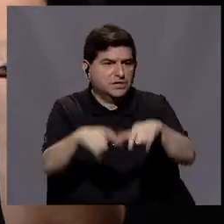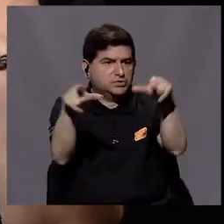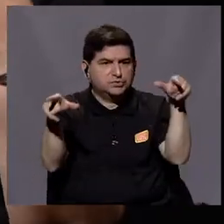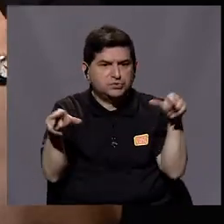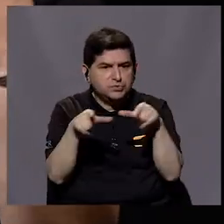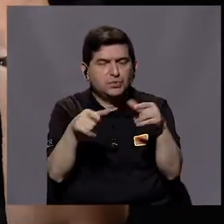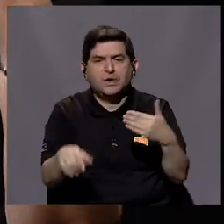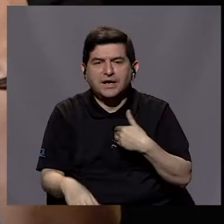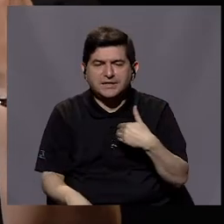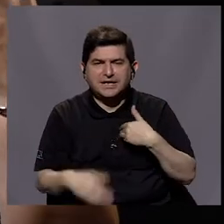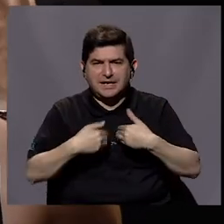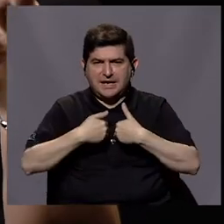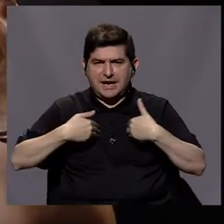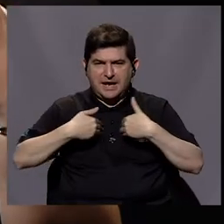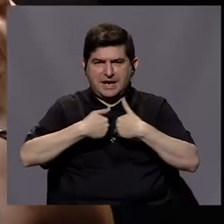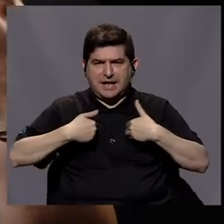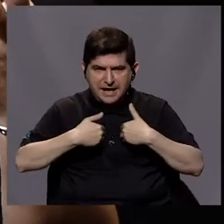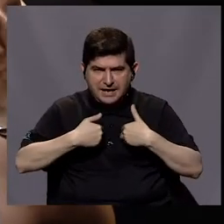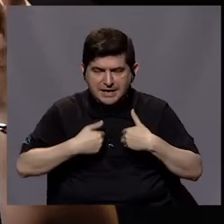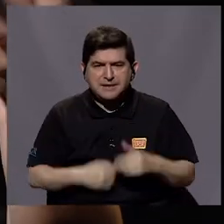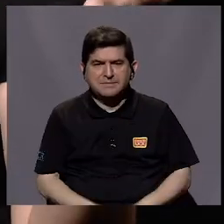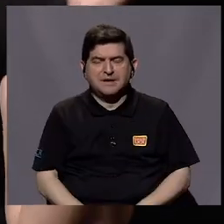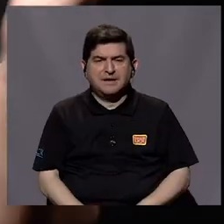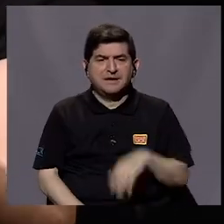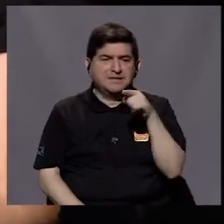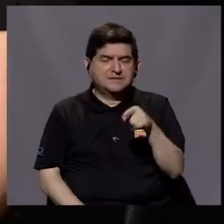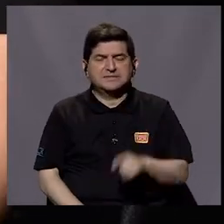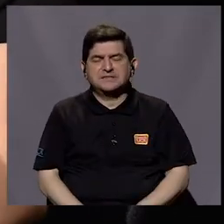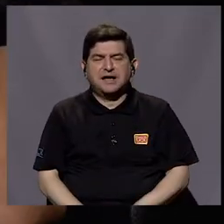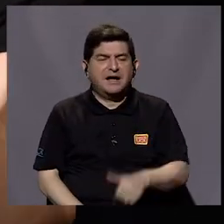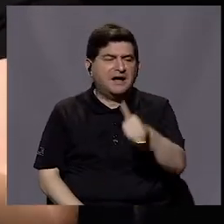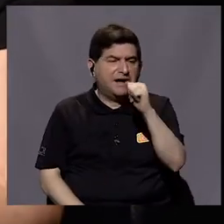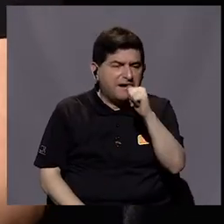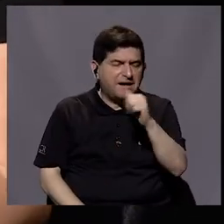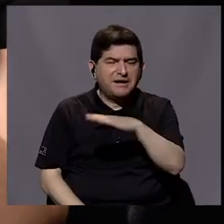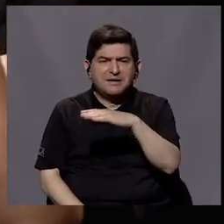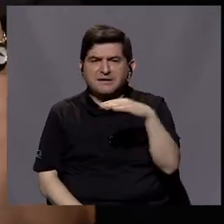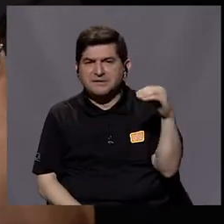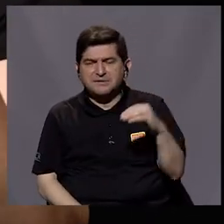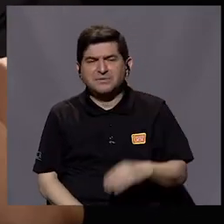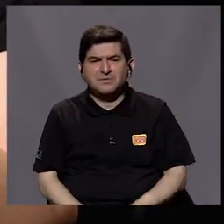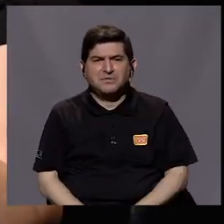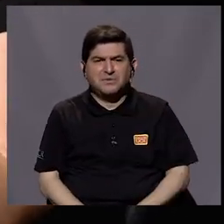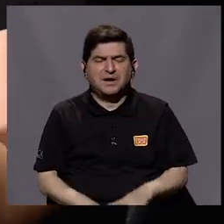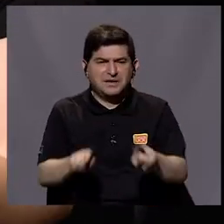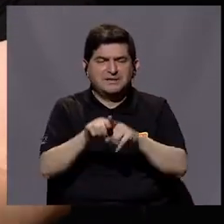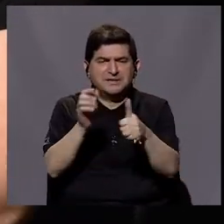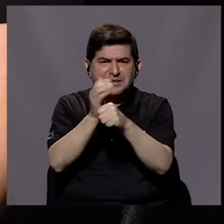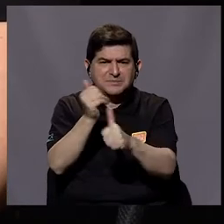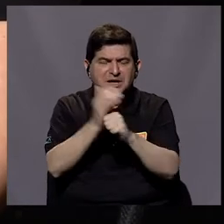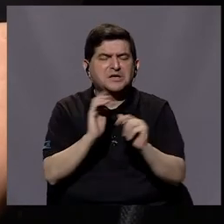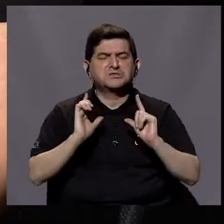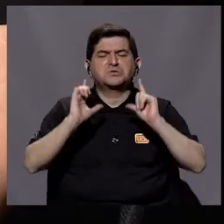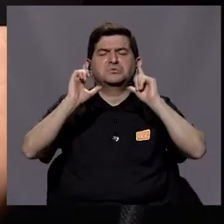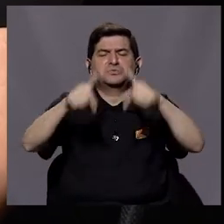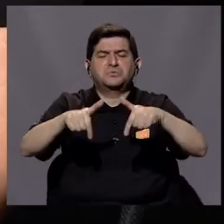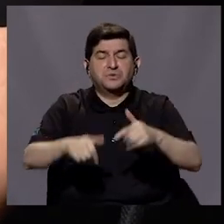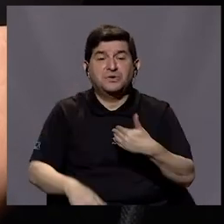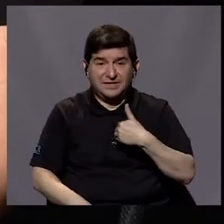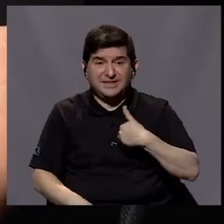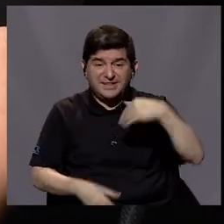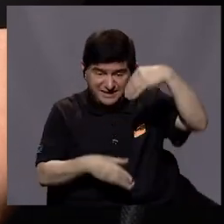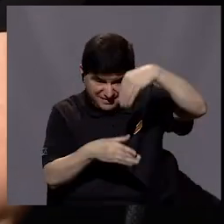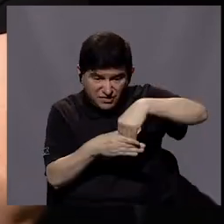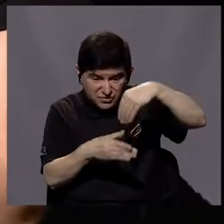los lugares donde se tienen animales de granja y demás descartan aguas y descartan las heces de los mismos animales que